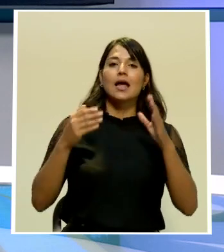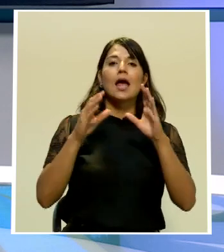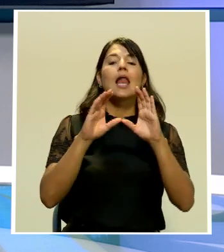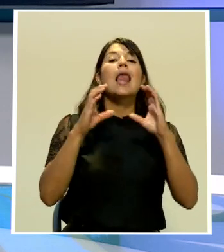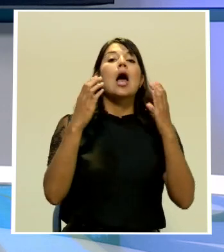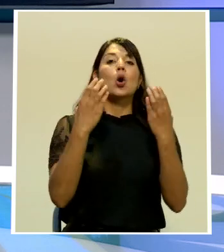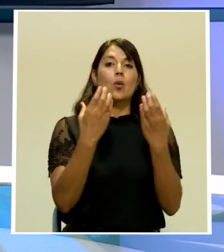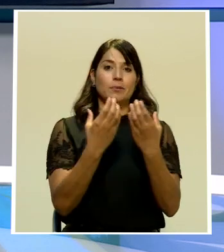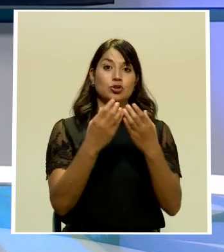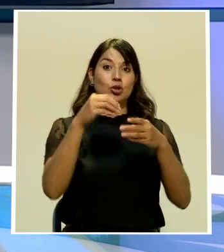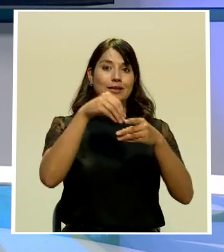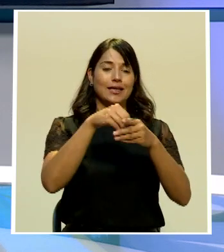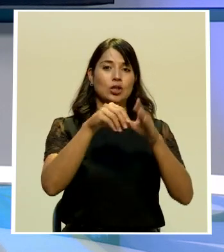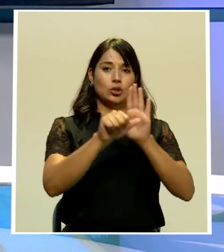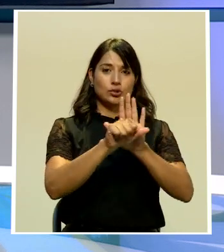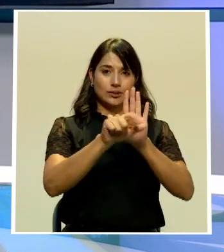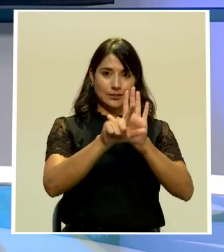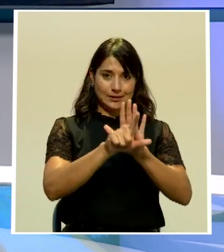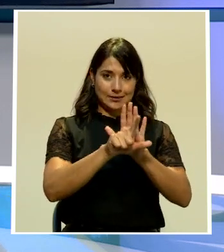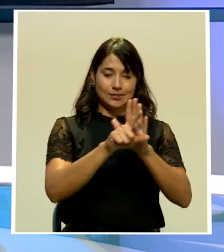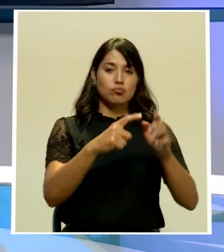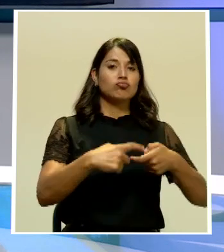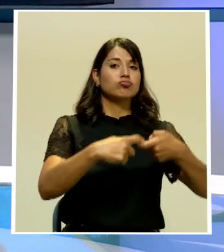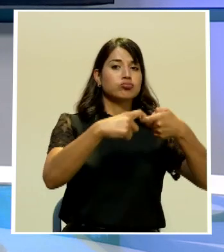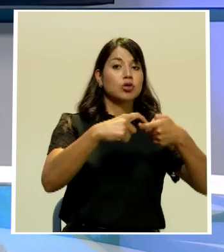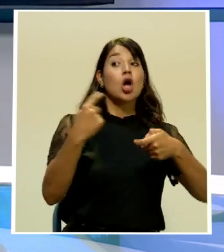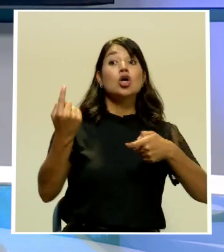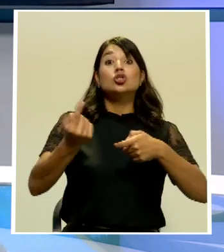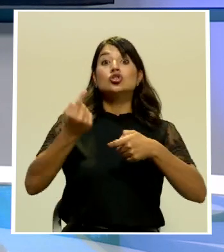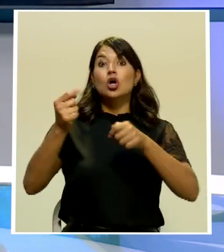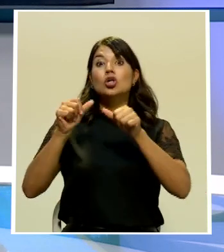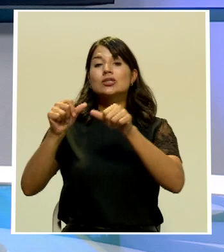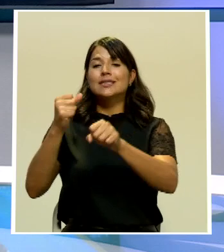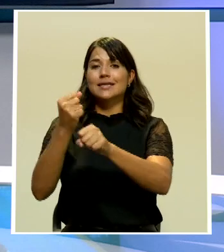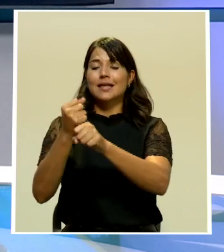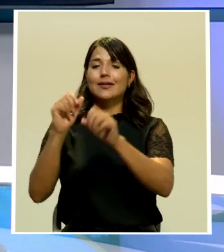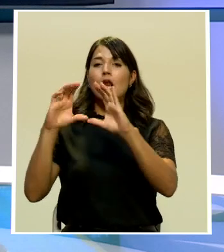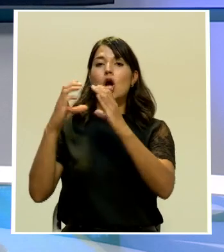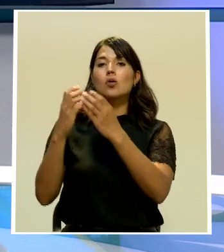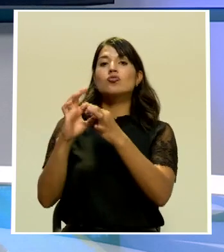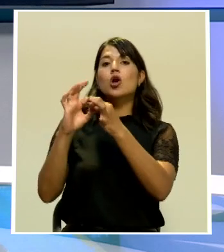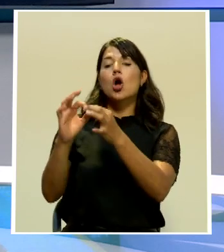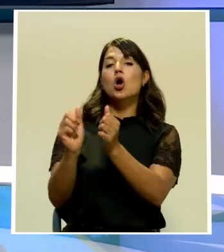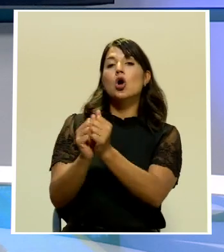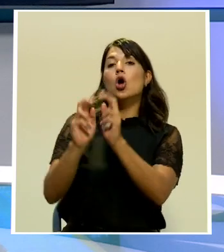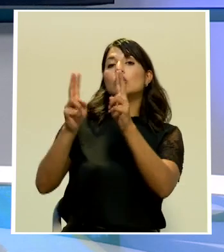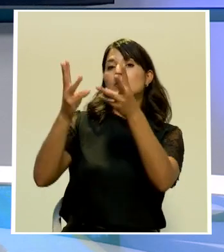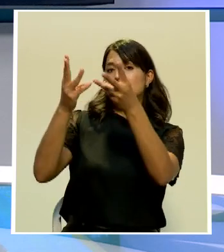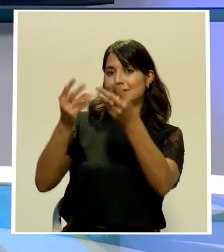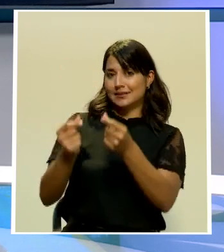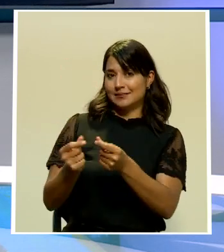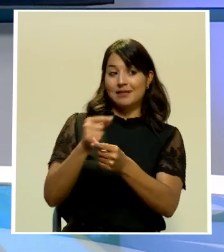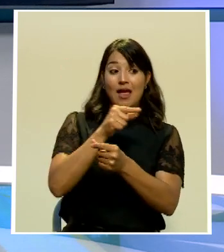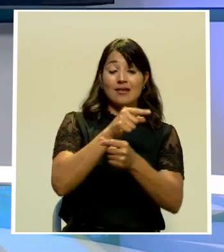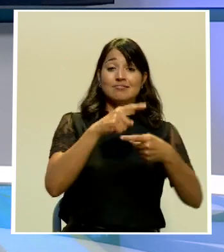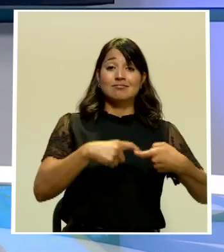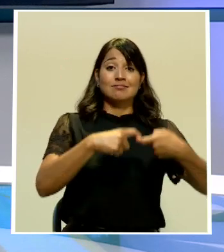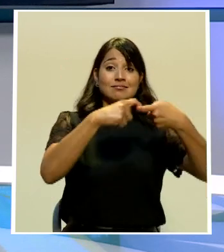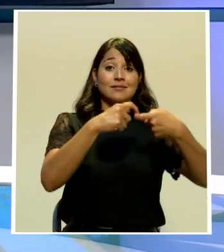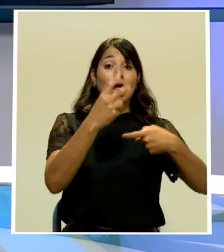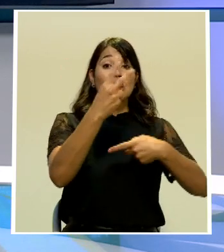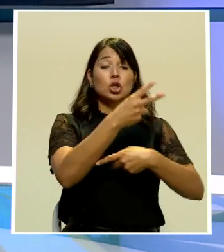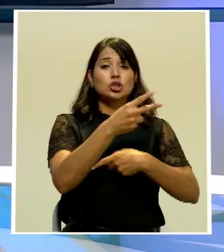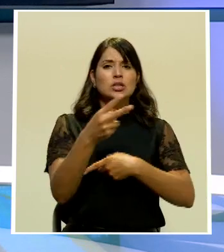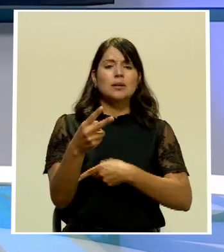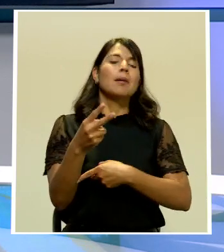comisiones legislativas a excepción de la comisión de asuntos hacendarios no podrán funcionar por las próximas dos